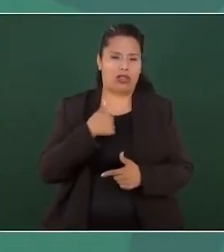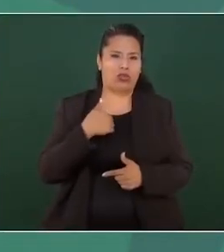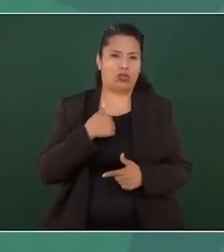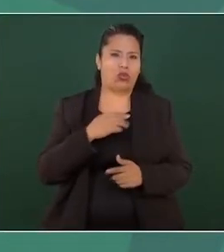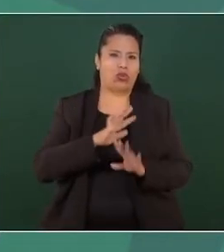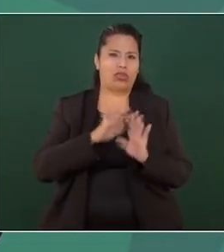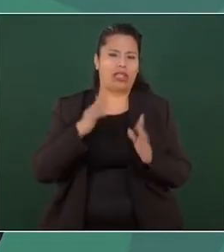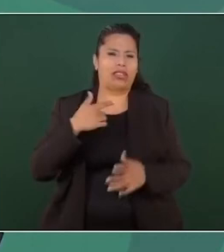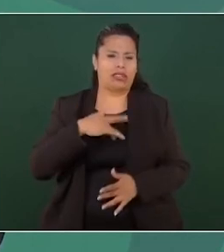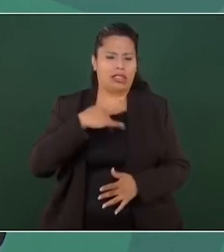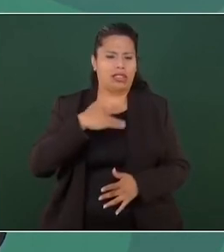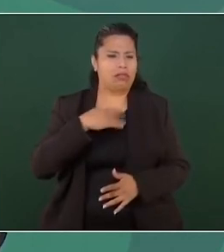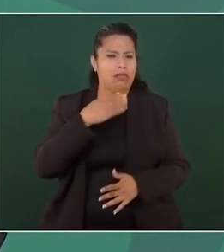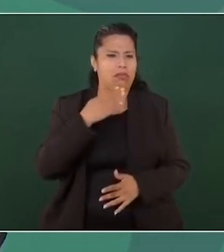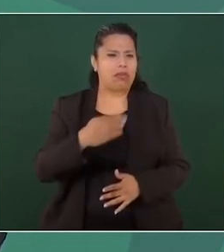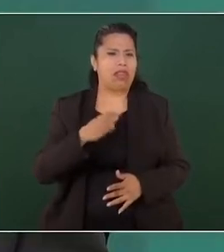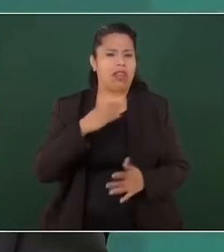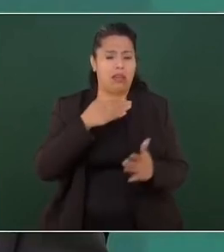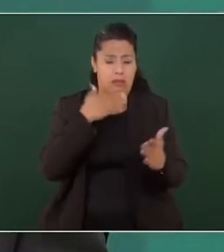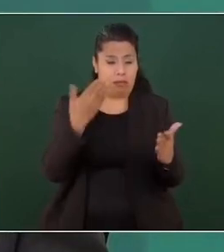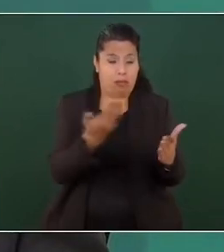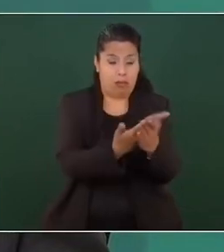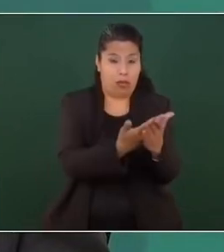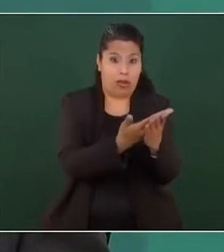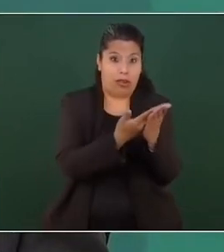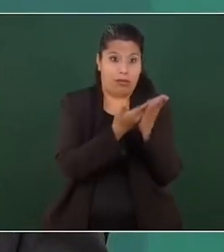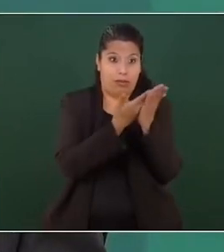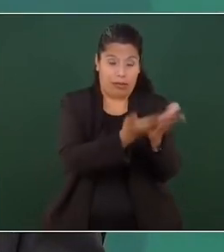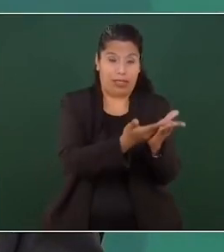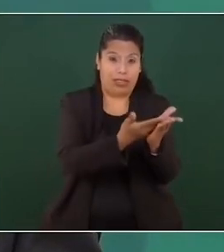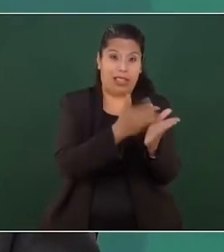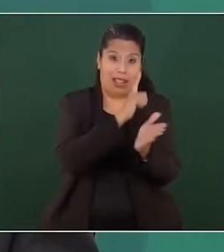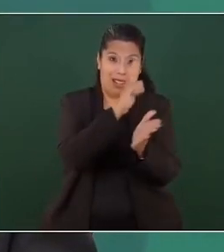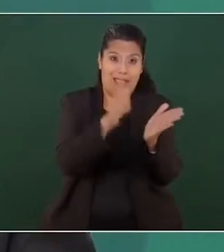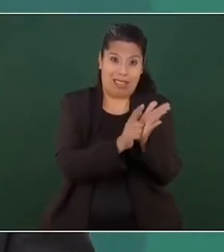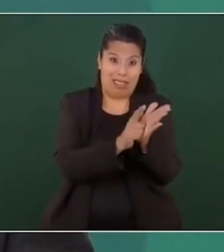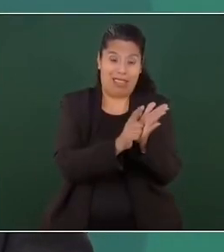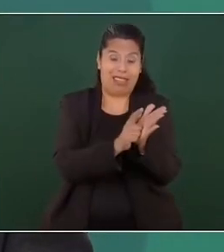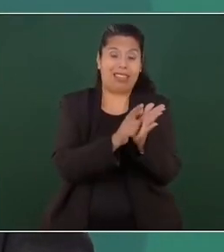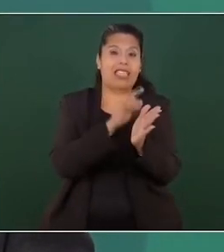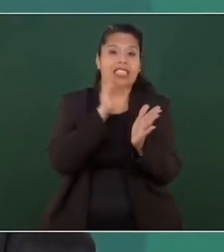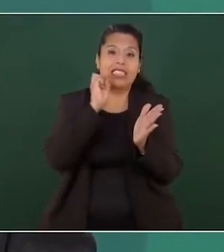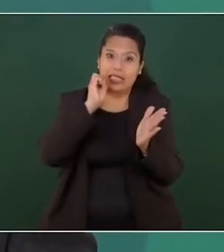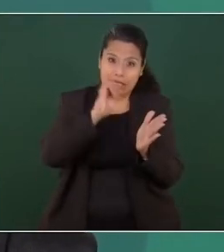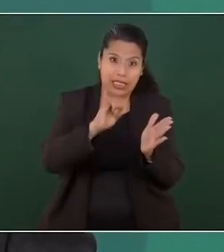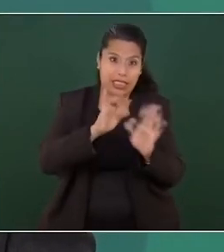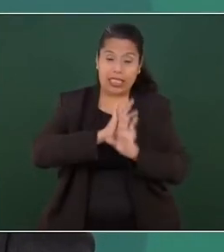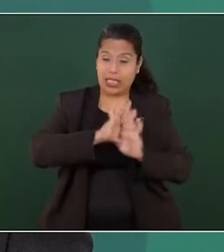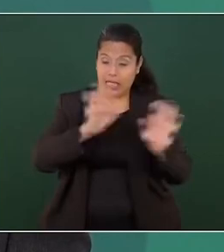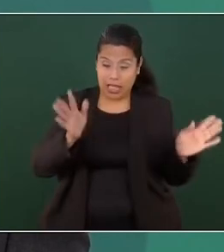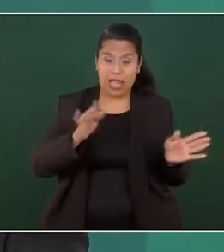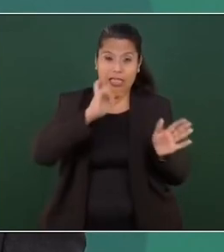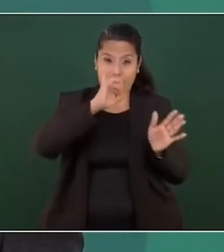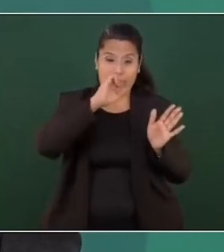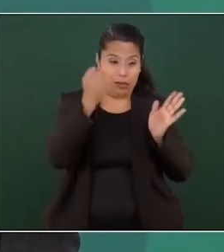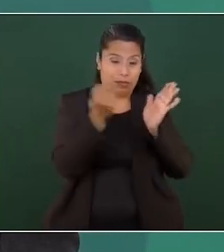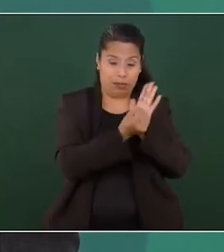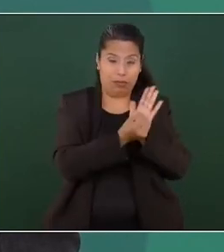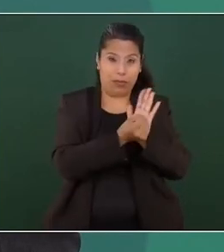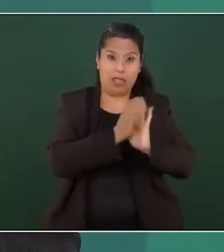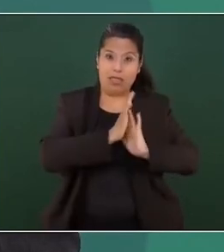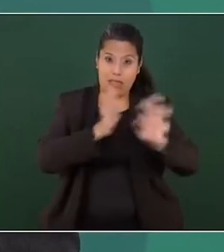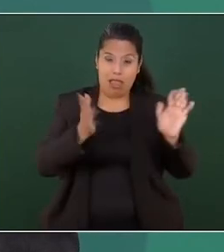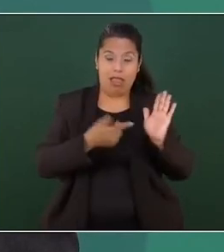iniciativa, le agradezco mucho a los legisladores que aprobaron